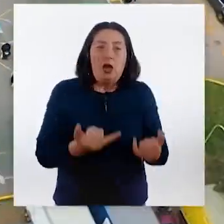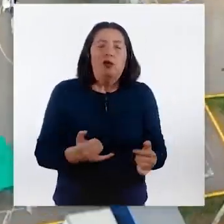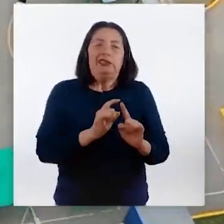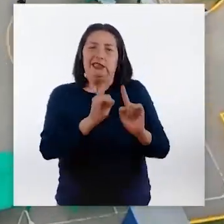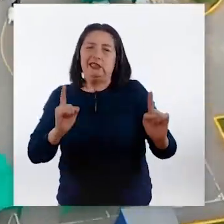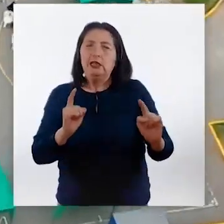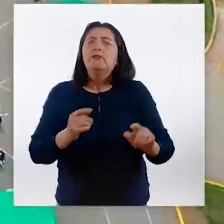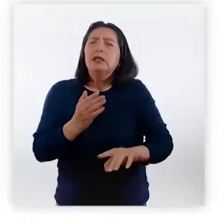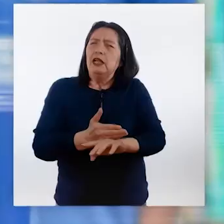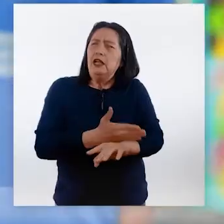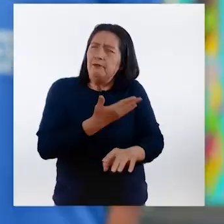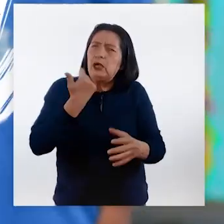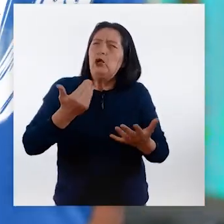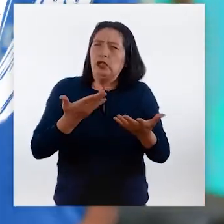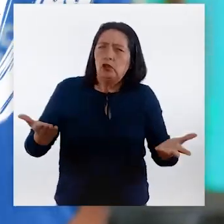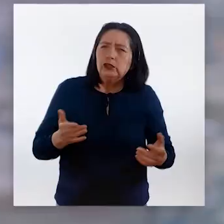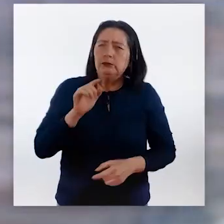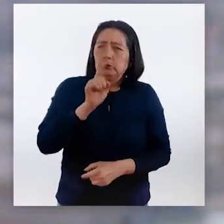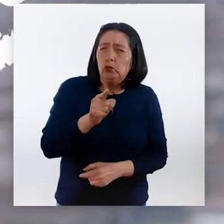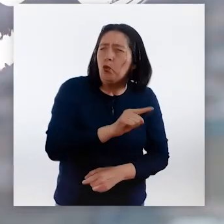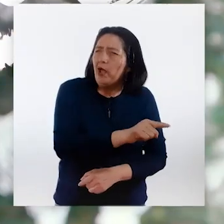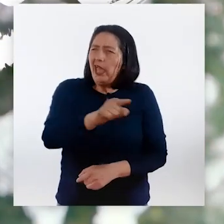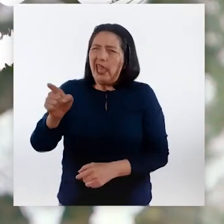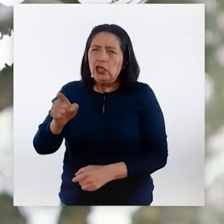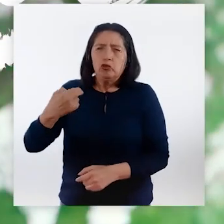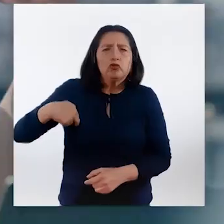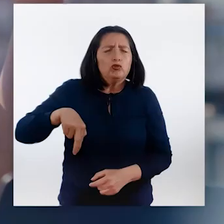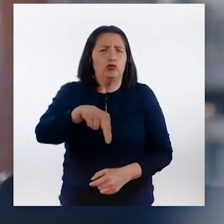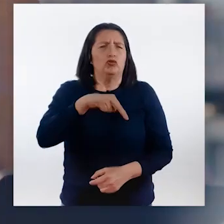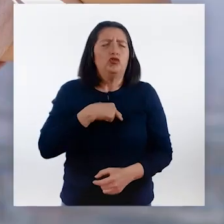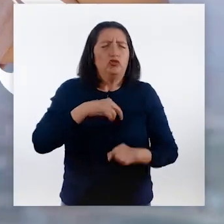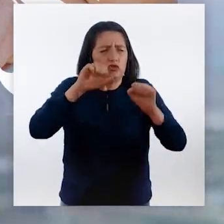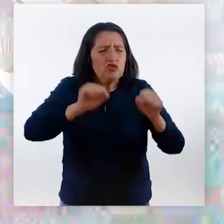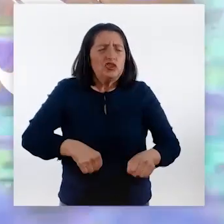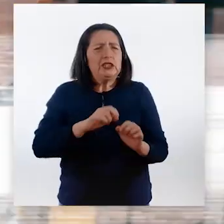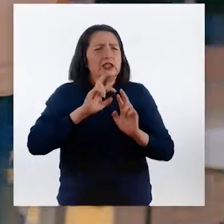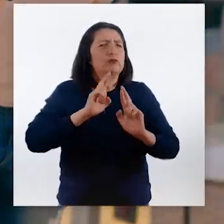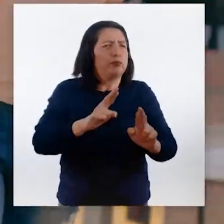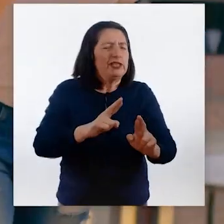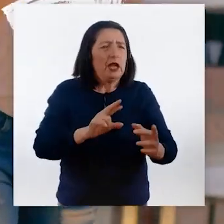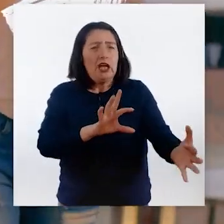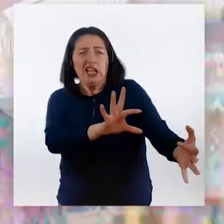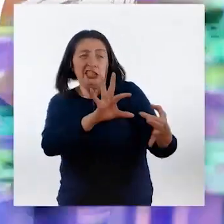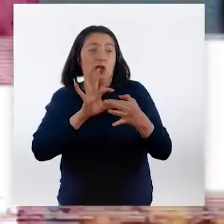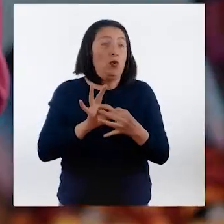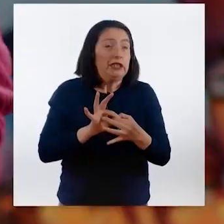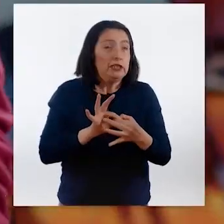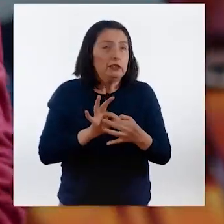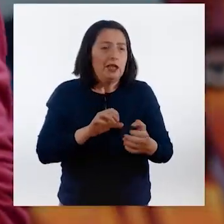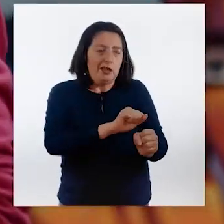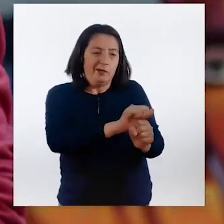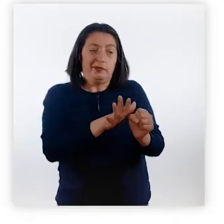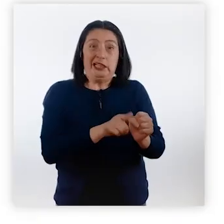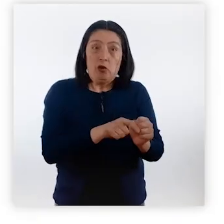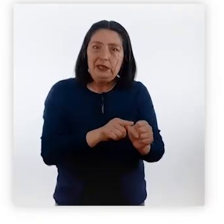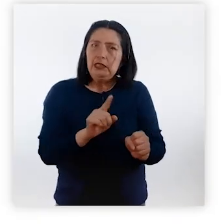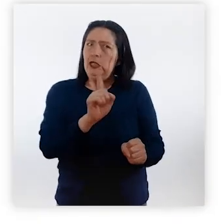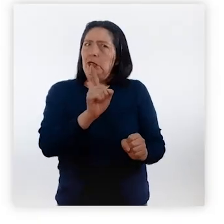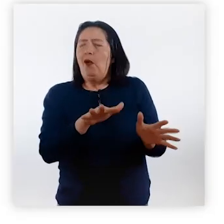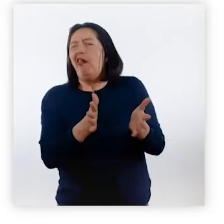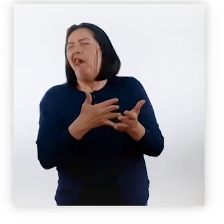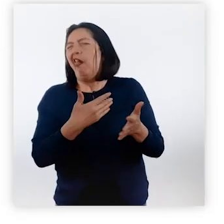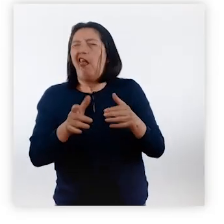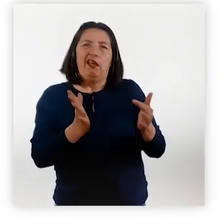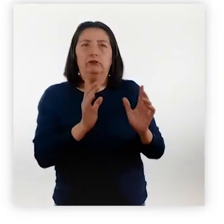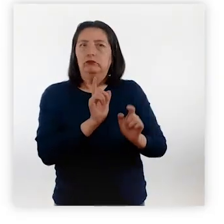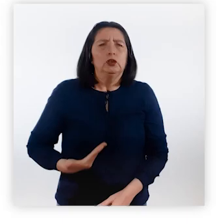de distanciarnos para otras mejores. Porque tú, ellos, nosotros, somos la respuesta. ¿Te unes? No bajemos